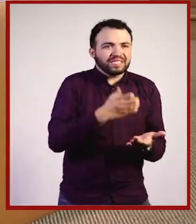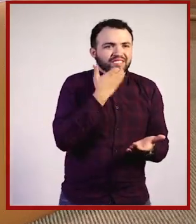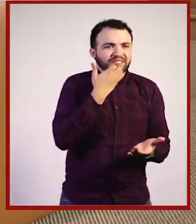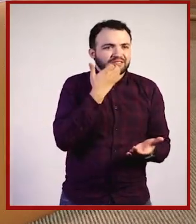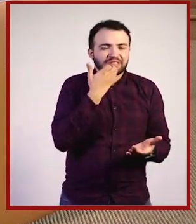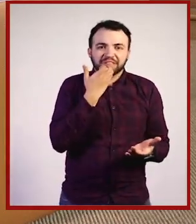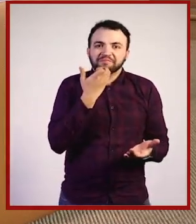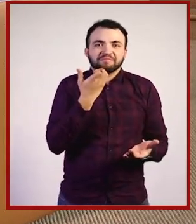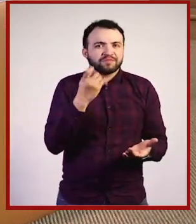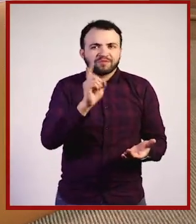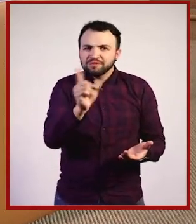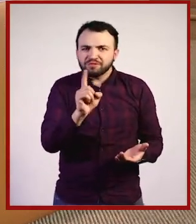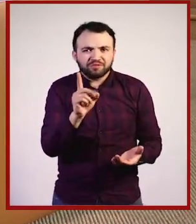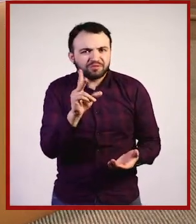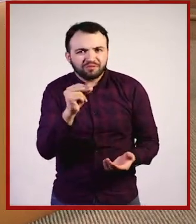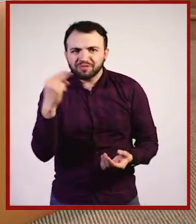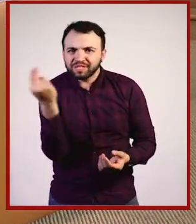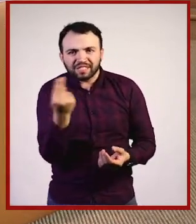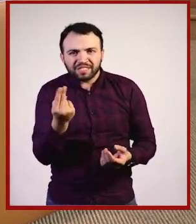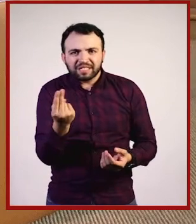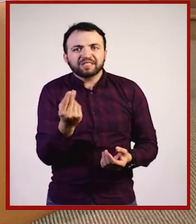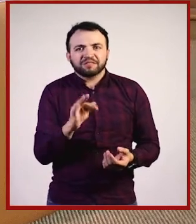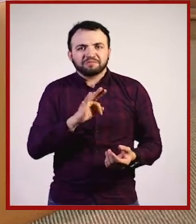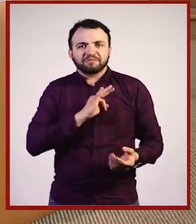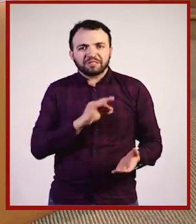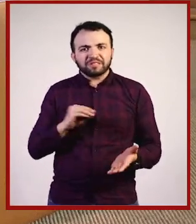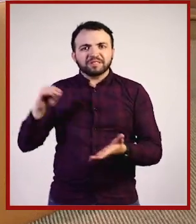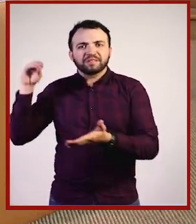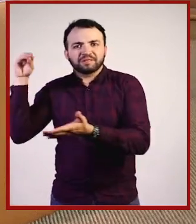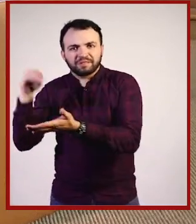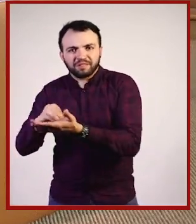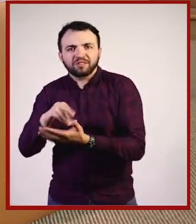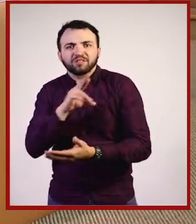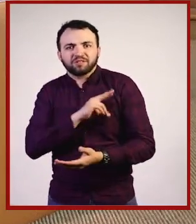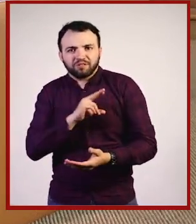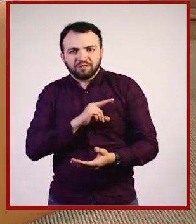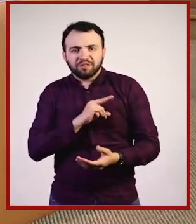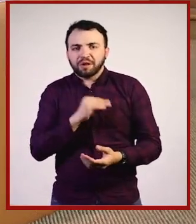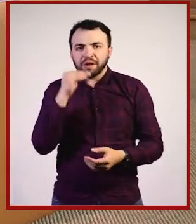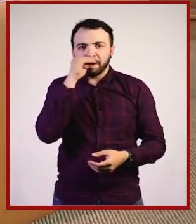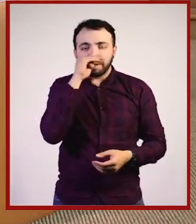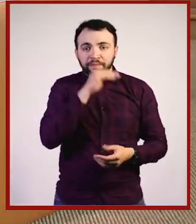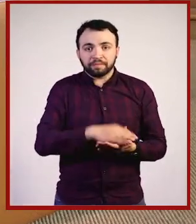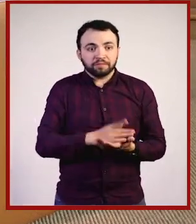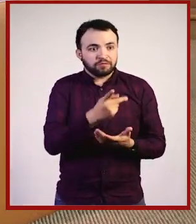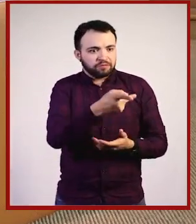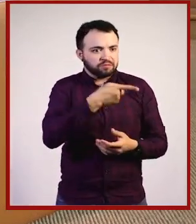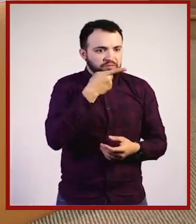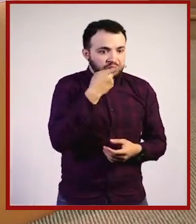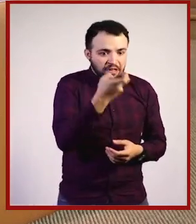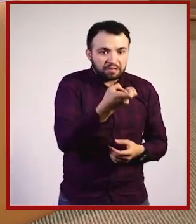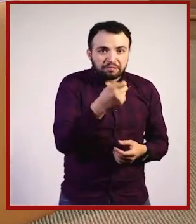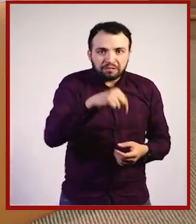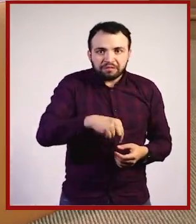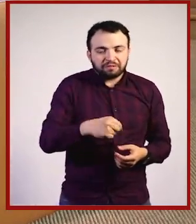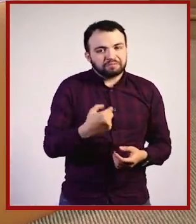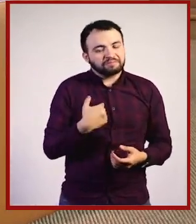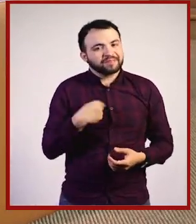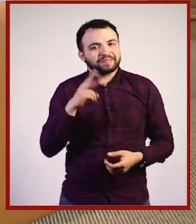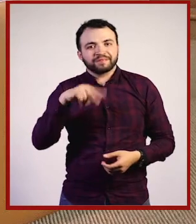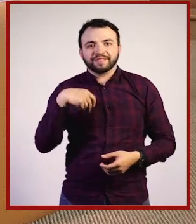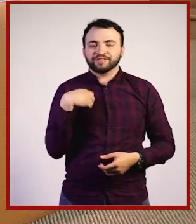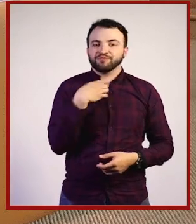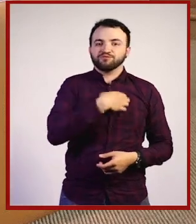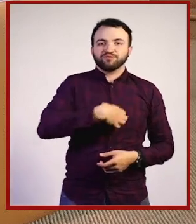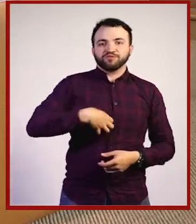creo que la información es más cercana de lo que creemos, pero no estamos informados. Y el que lo menciones aquí, de verdad es algo que me enorgullece el